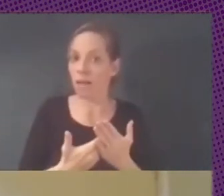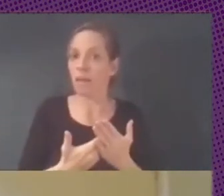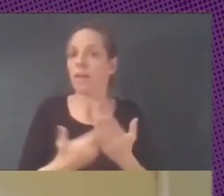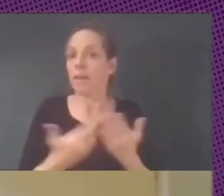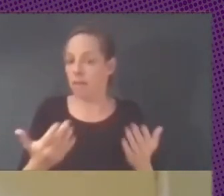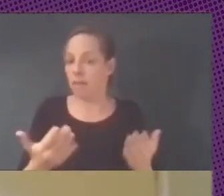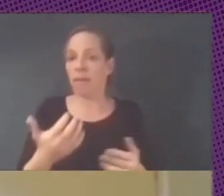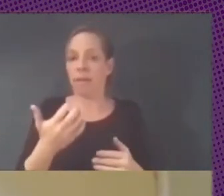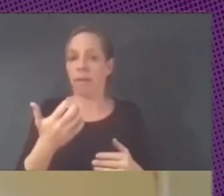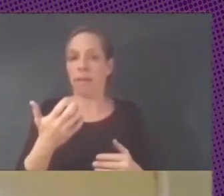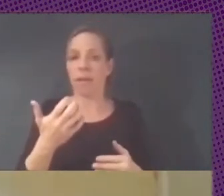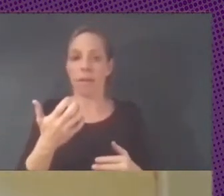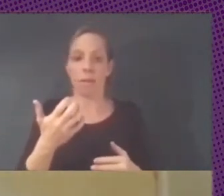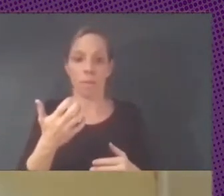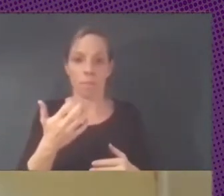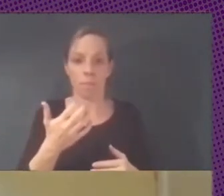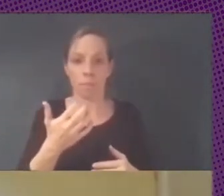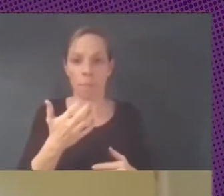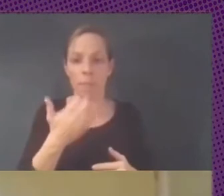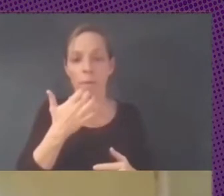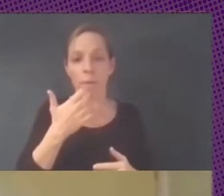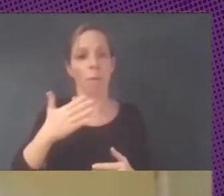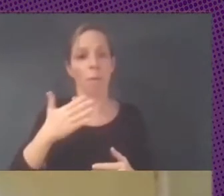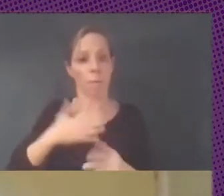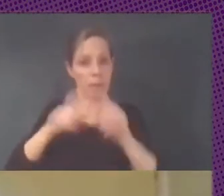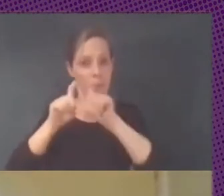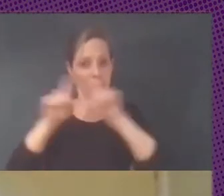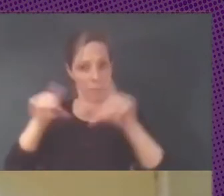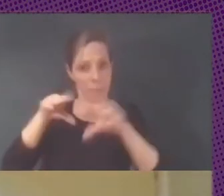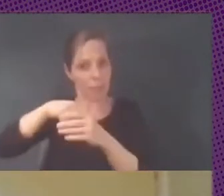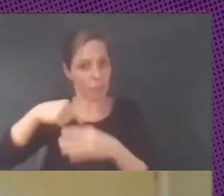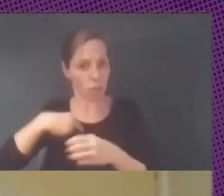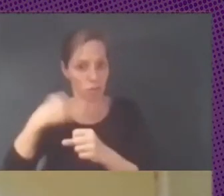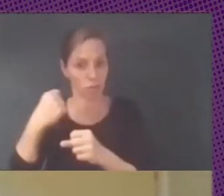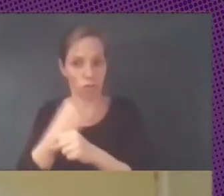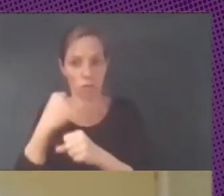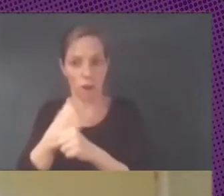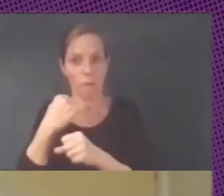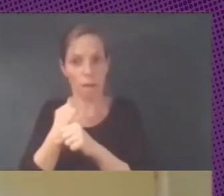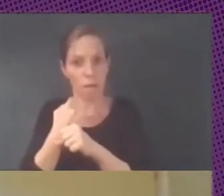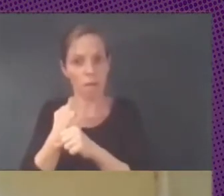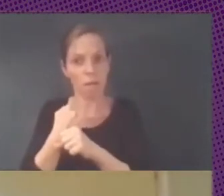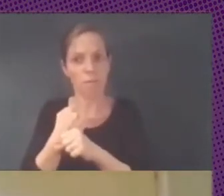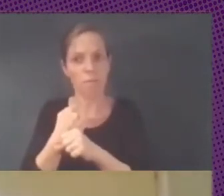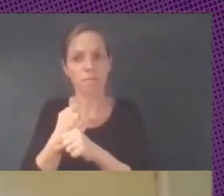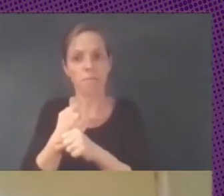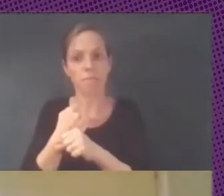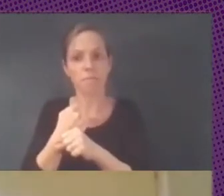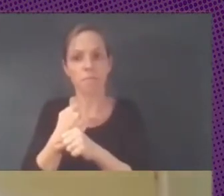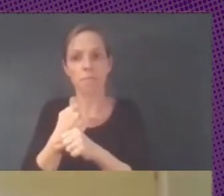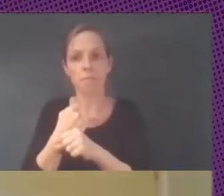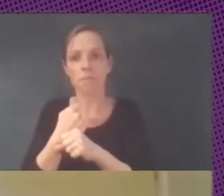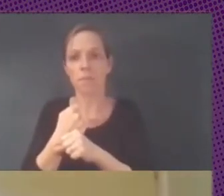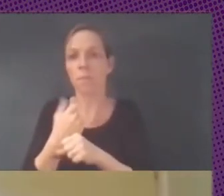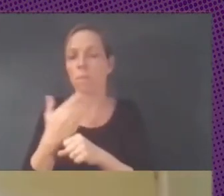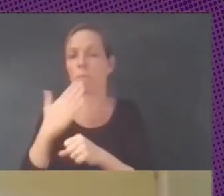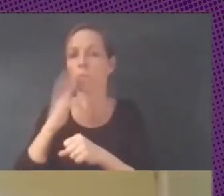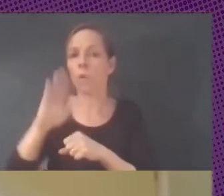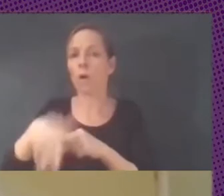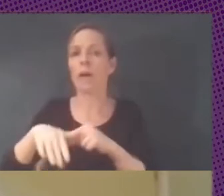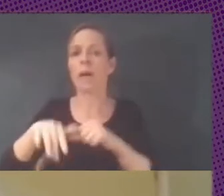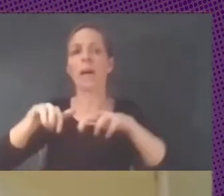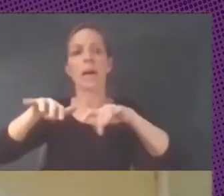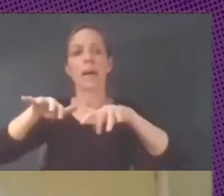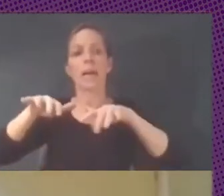ejemplo en Serpro que es donde yo trabajo y tenemos como 6.000 equipos con